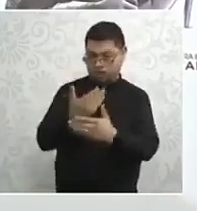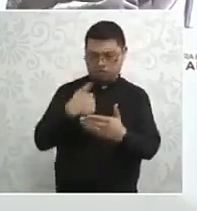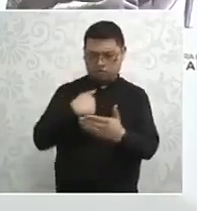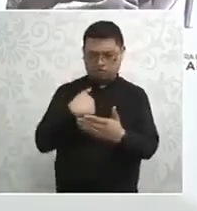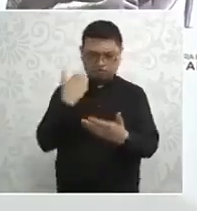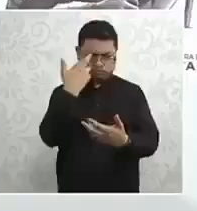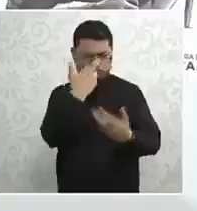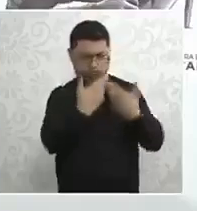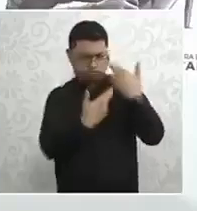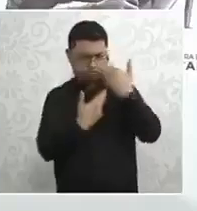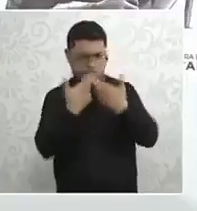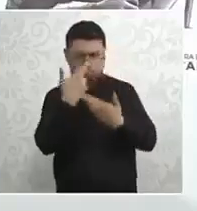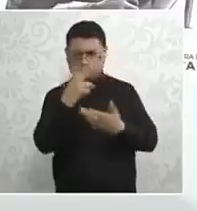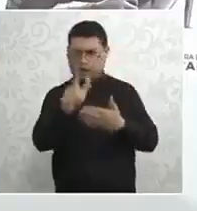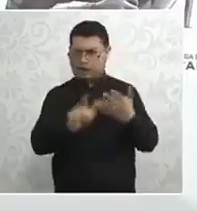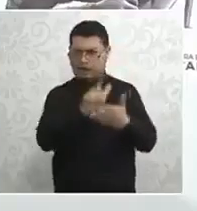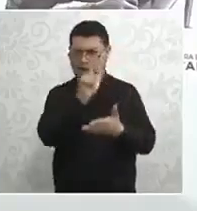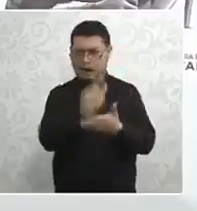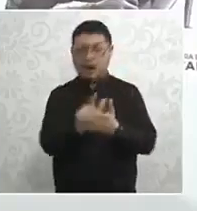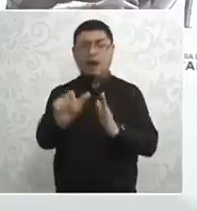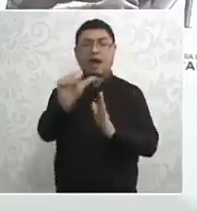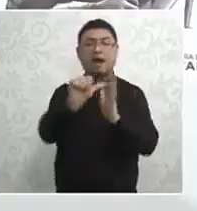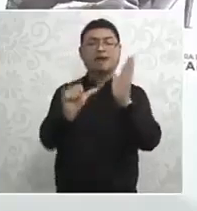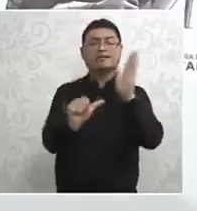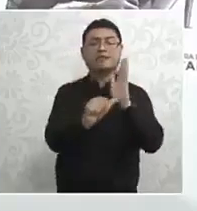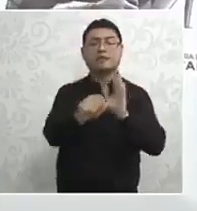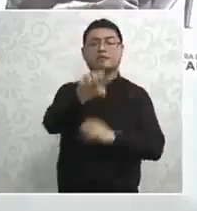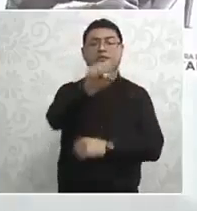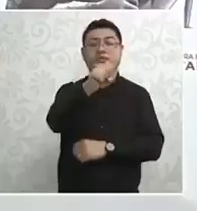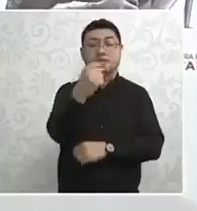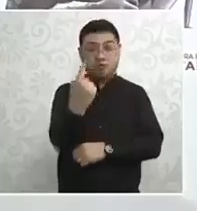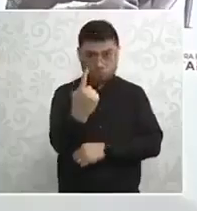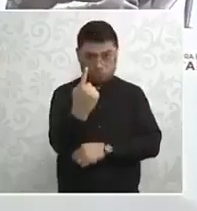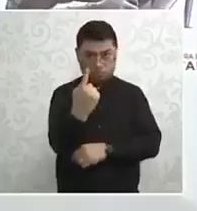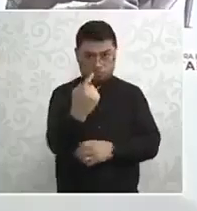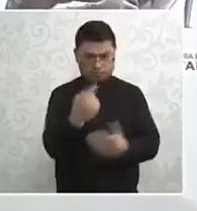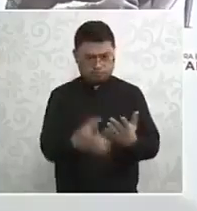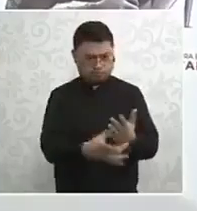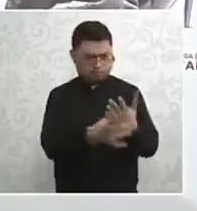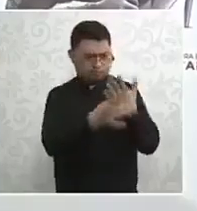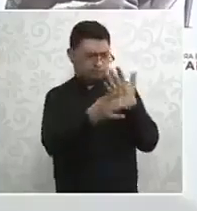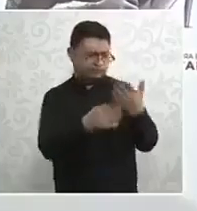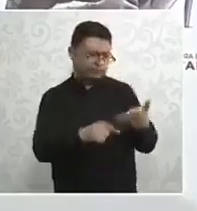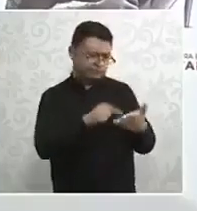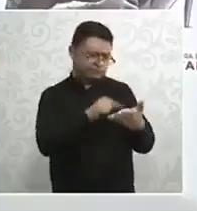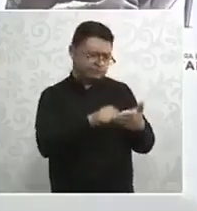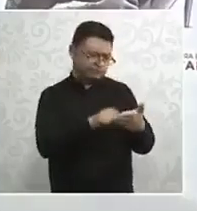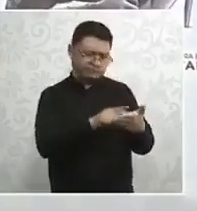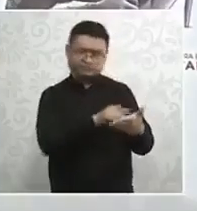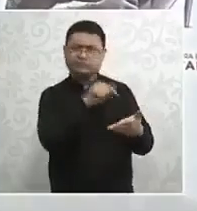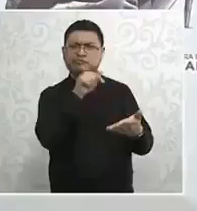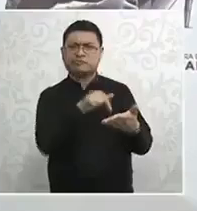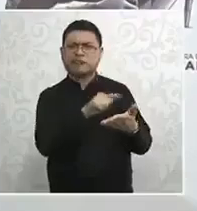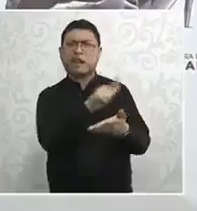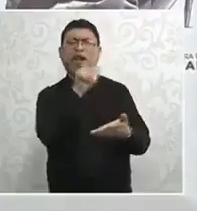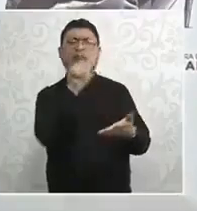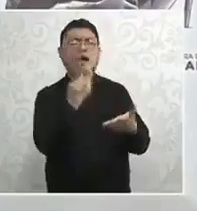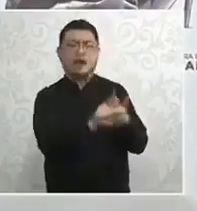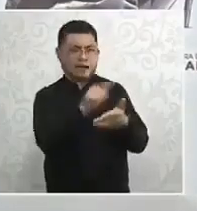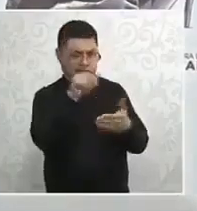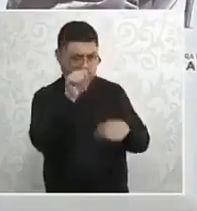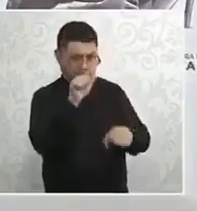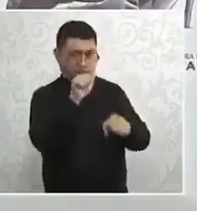amparo y en el artículo 61 dice que la ley de amparo claramente